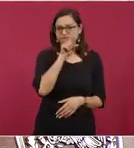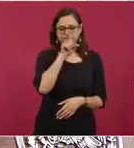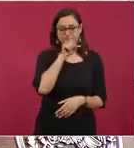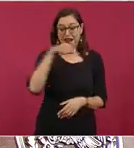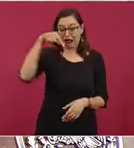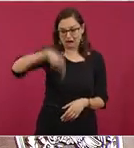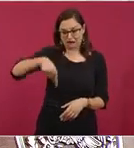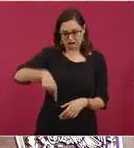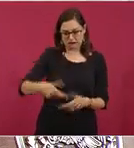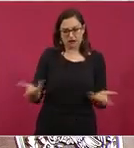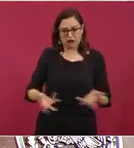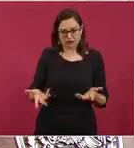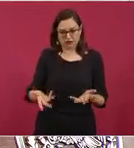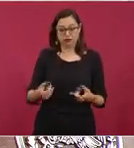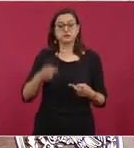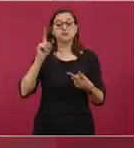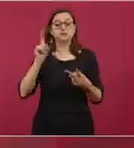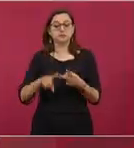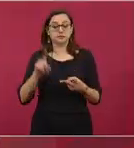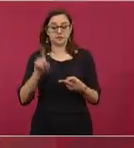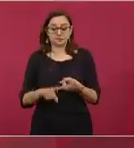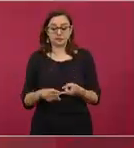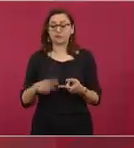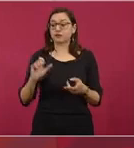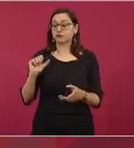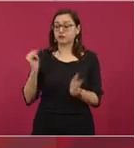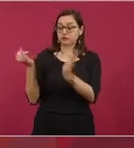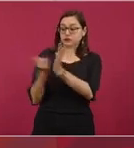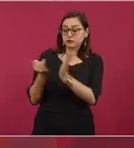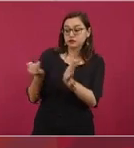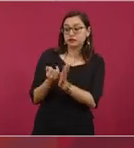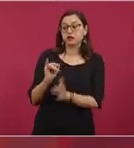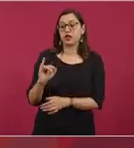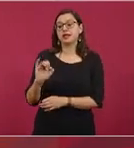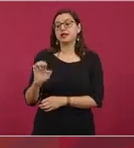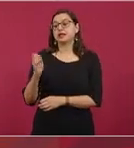medidas como la que estamos aplicando